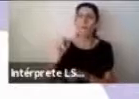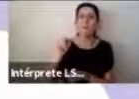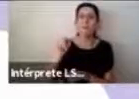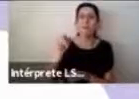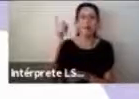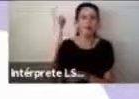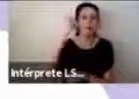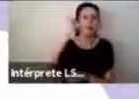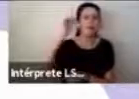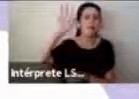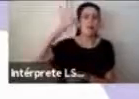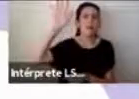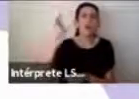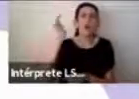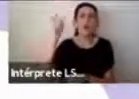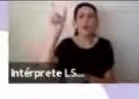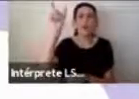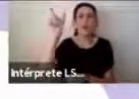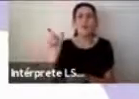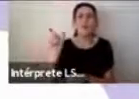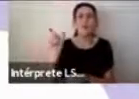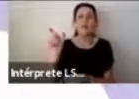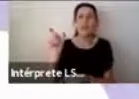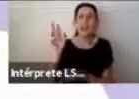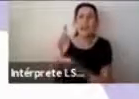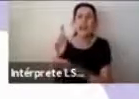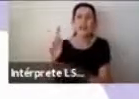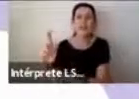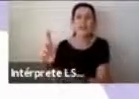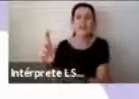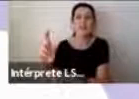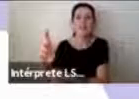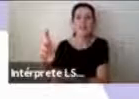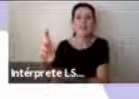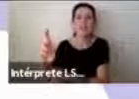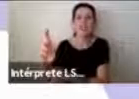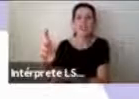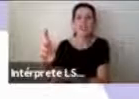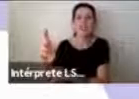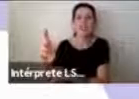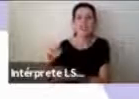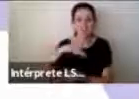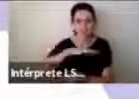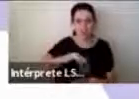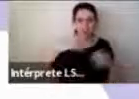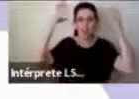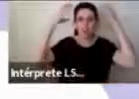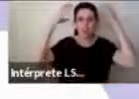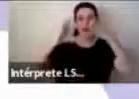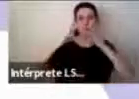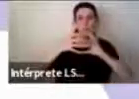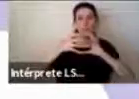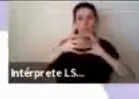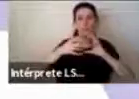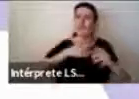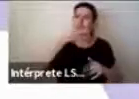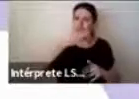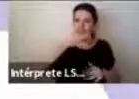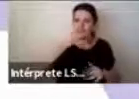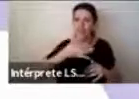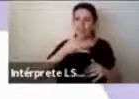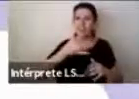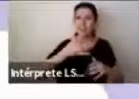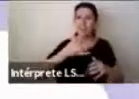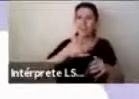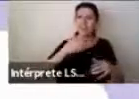específicamente lo que nos centramos mucho en neuromundos es hablar acerca de las diferencias que existen entre las